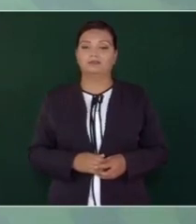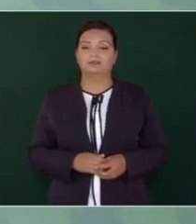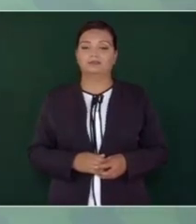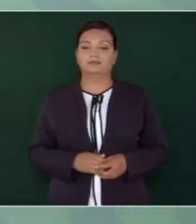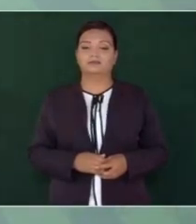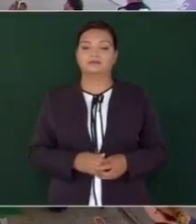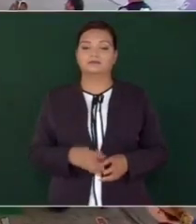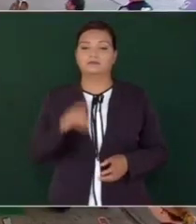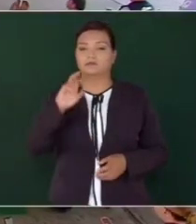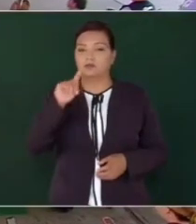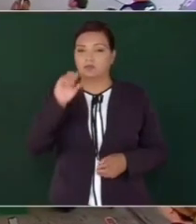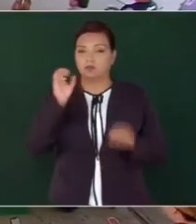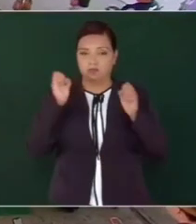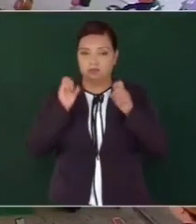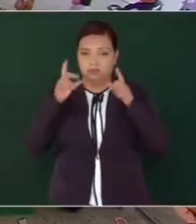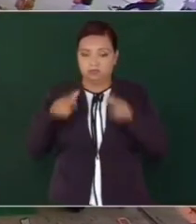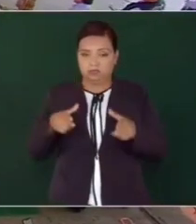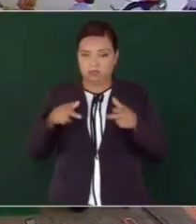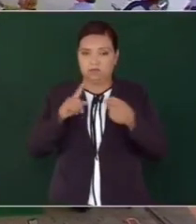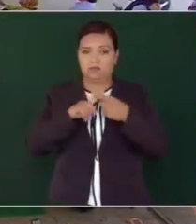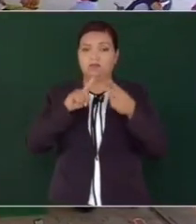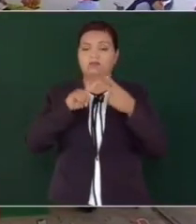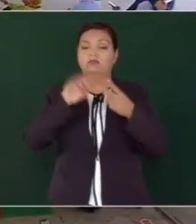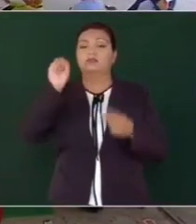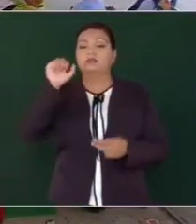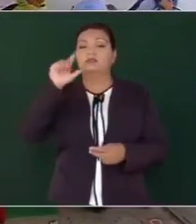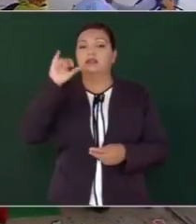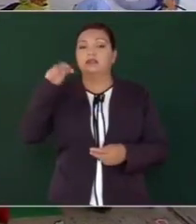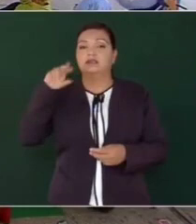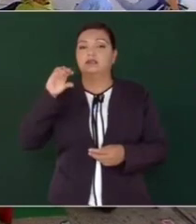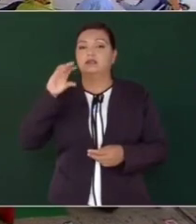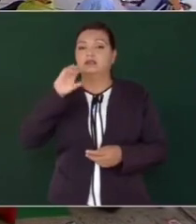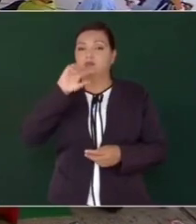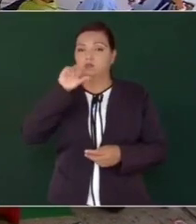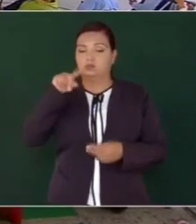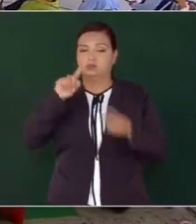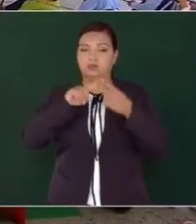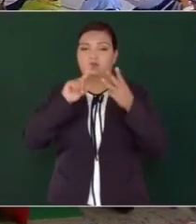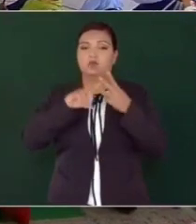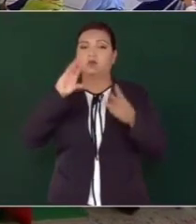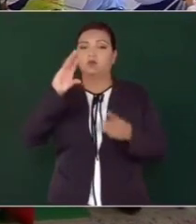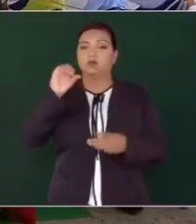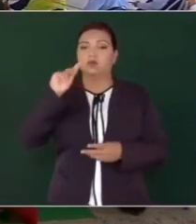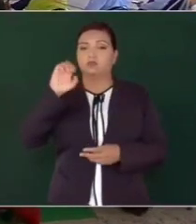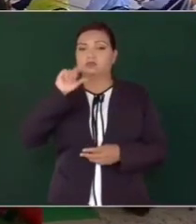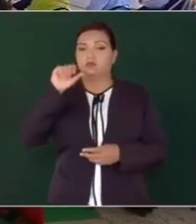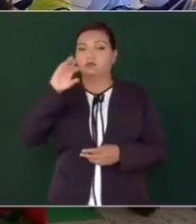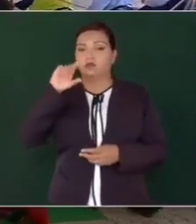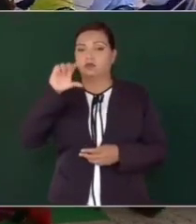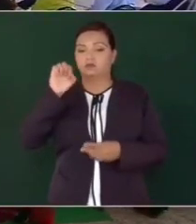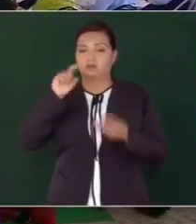Puerto Chiapas, Salina Cruz, Coatzacoalcos y Dos Bocas.